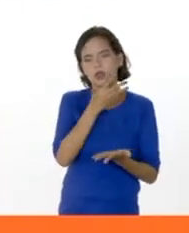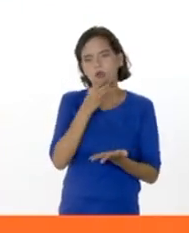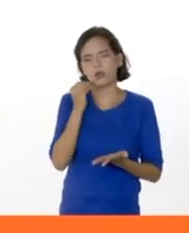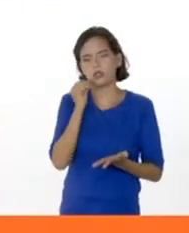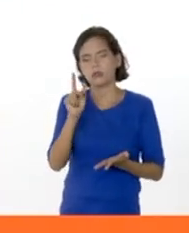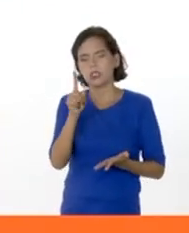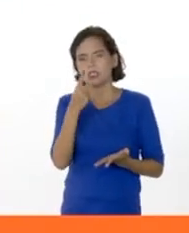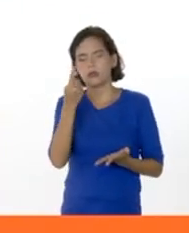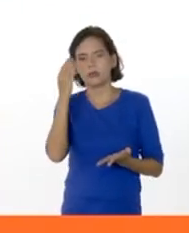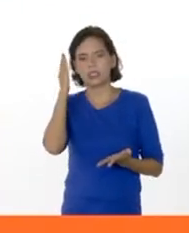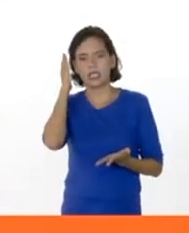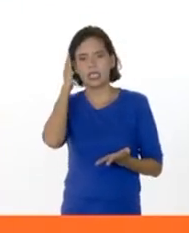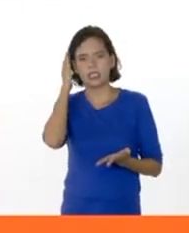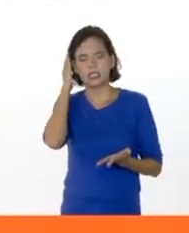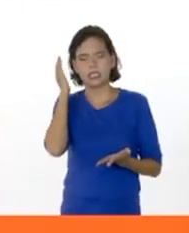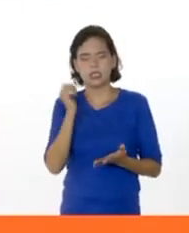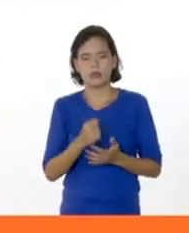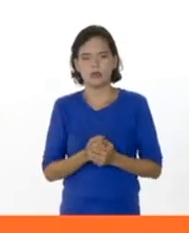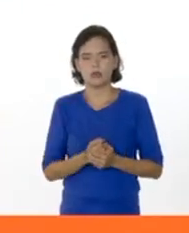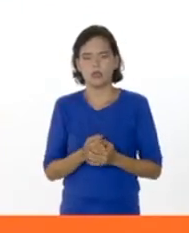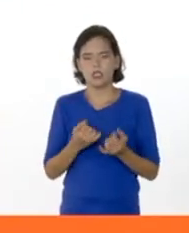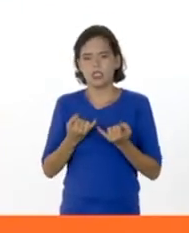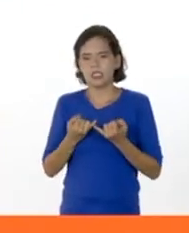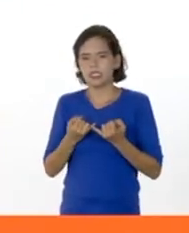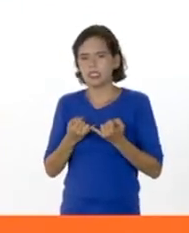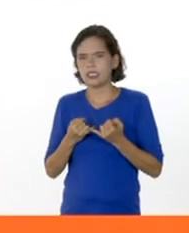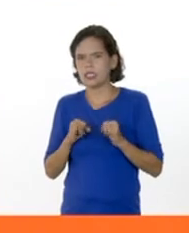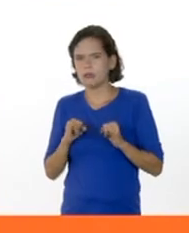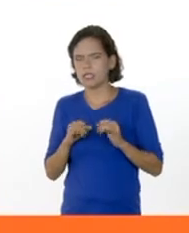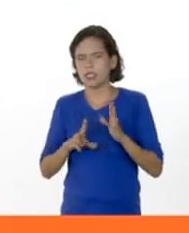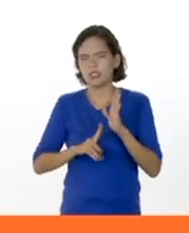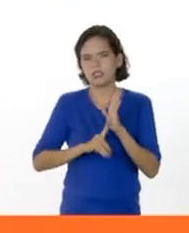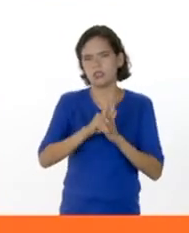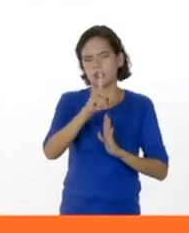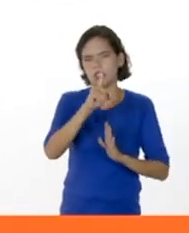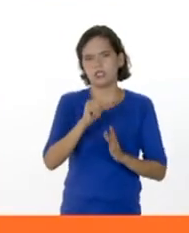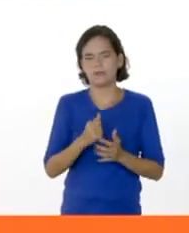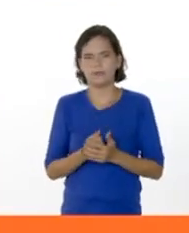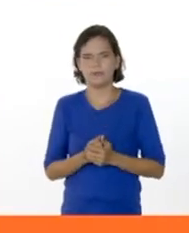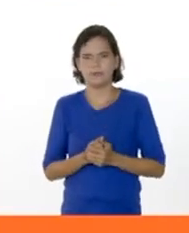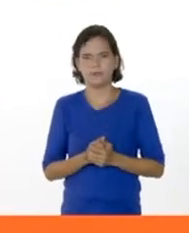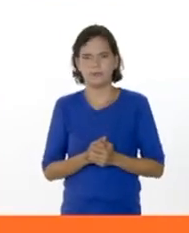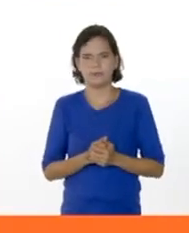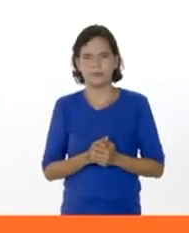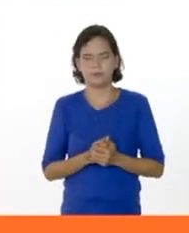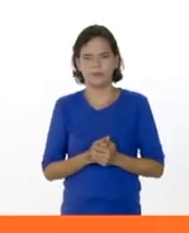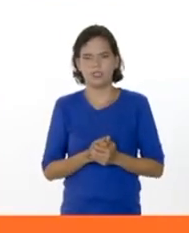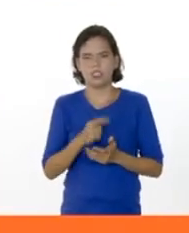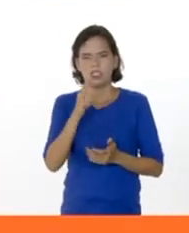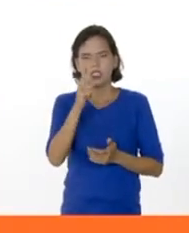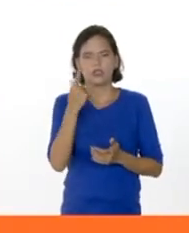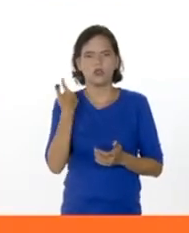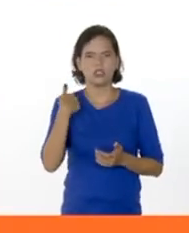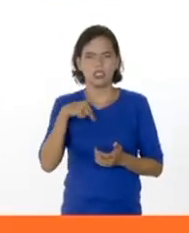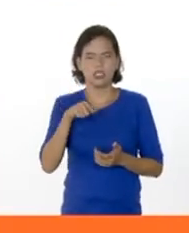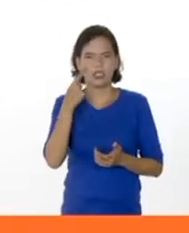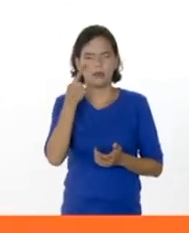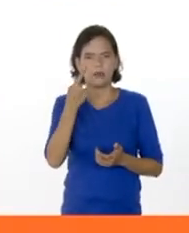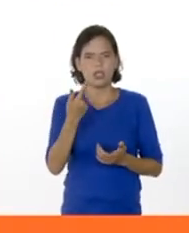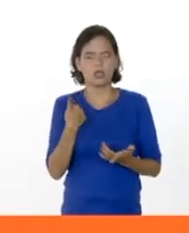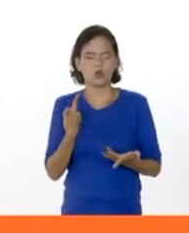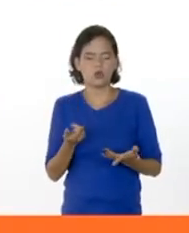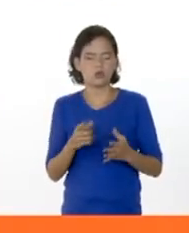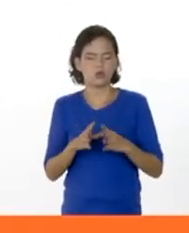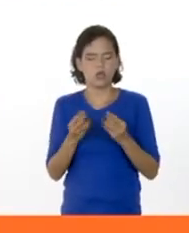el cerebro, el cerebro termina de desarrollarse. Exacto, y que eso tiene que ver con el efecto que tienen las